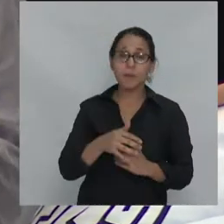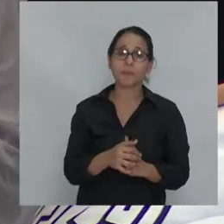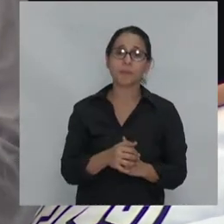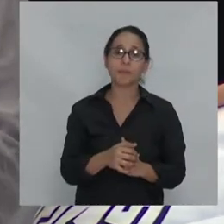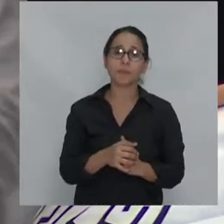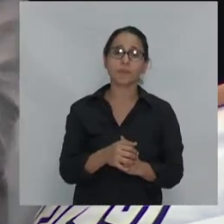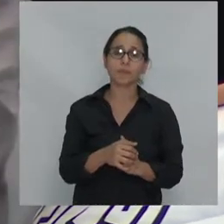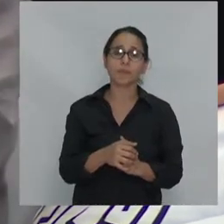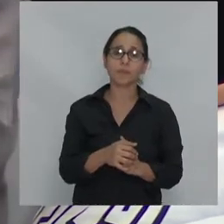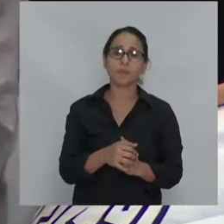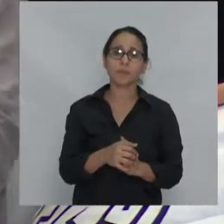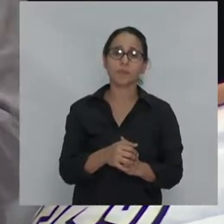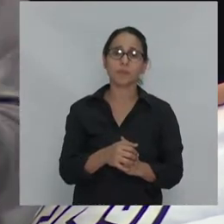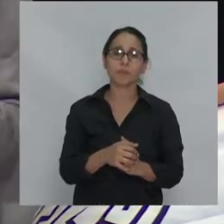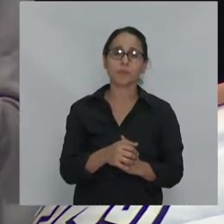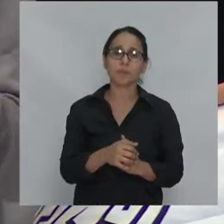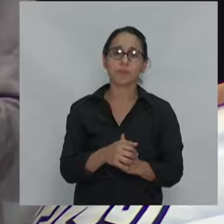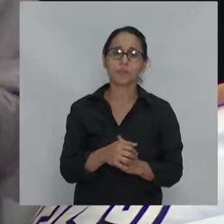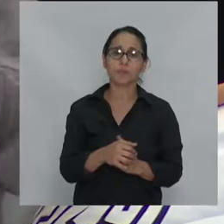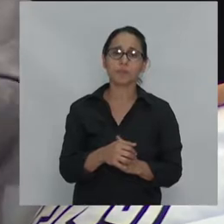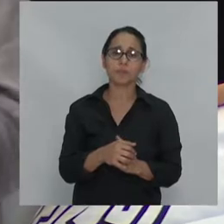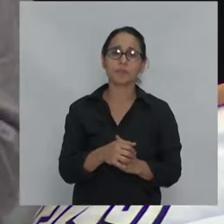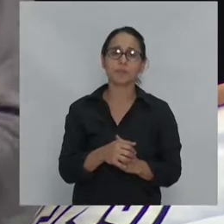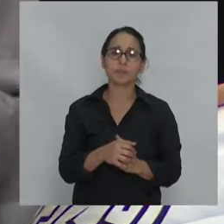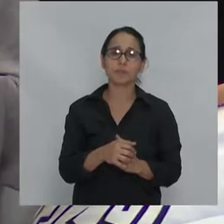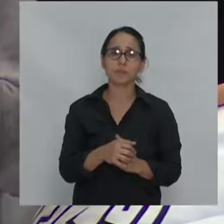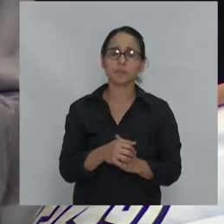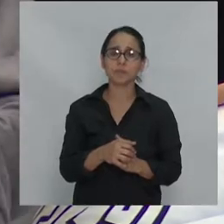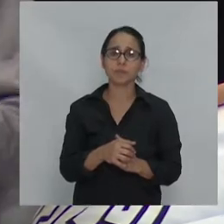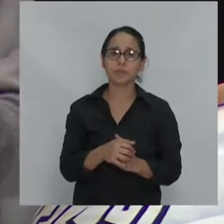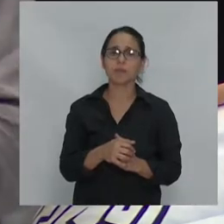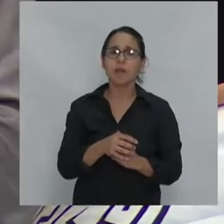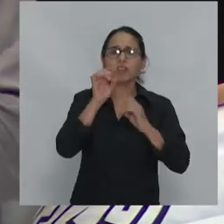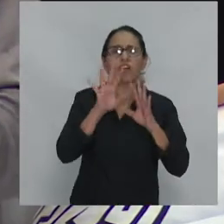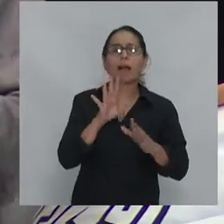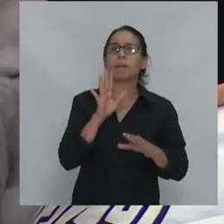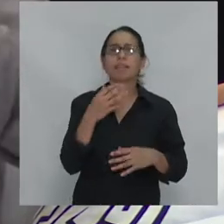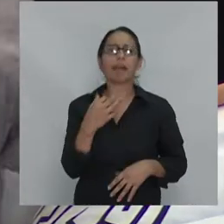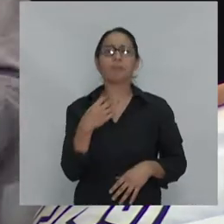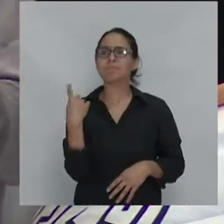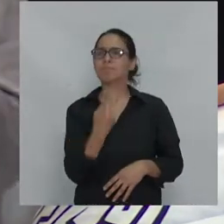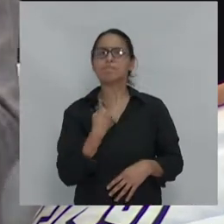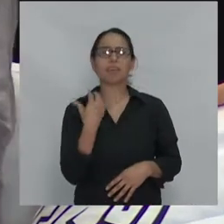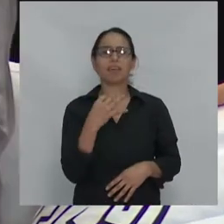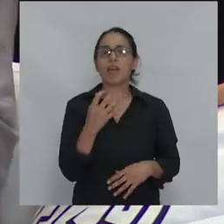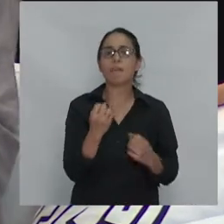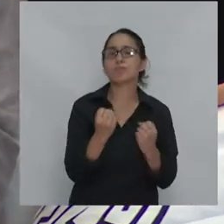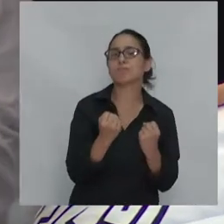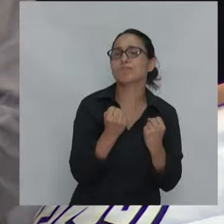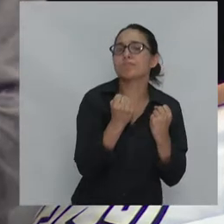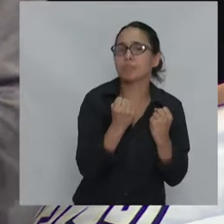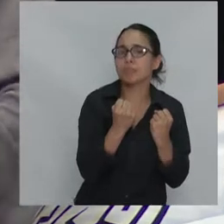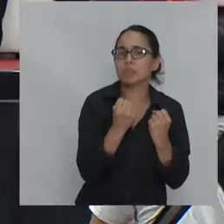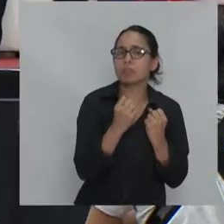solamente algo que tenemos que resistir stand up and fight back